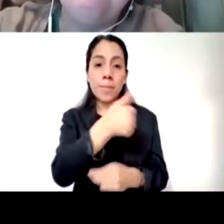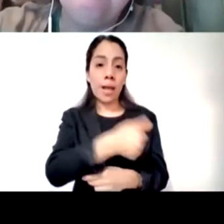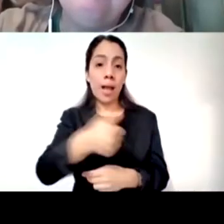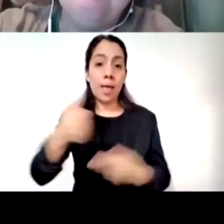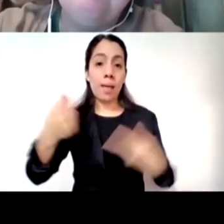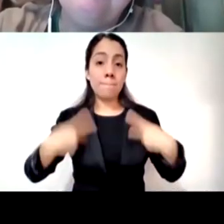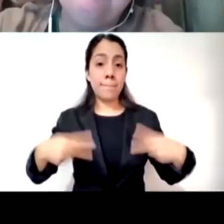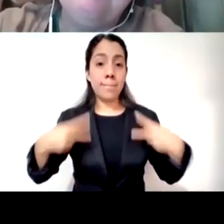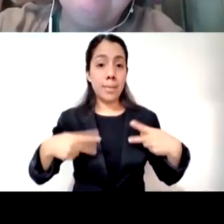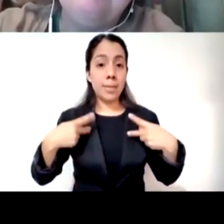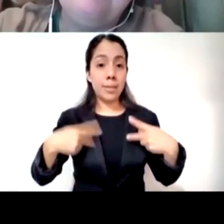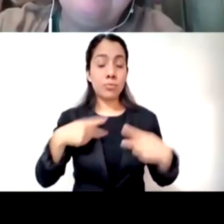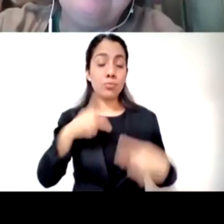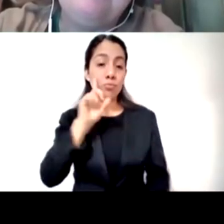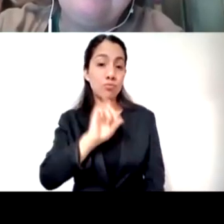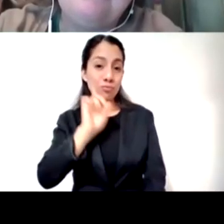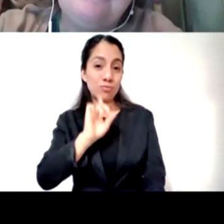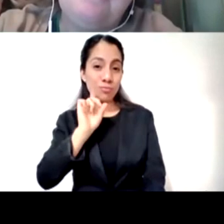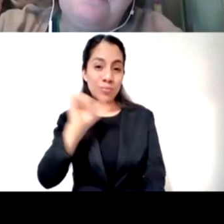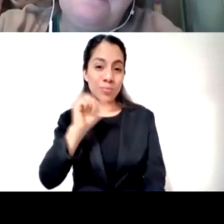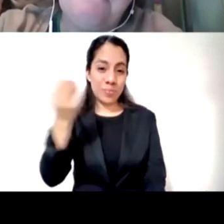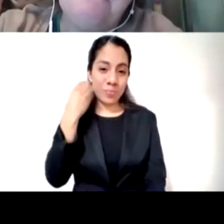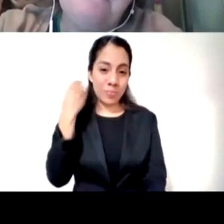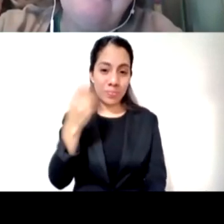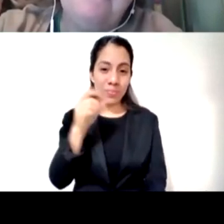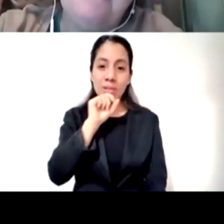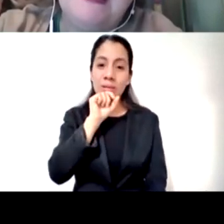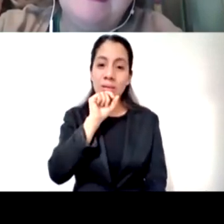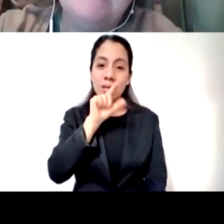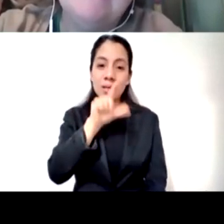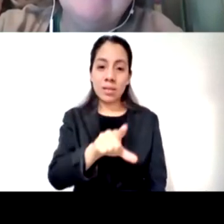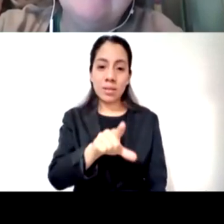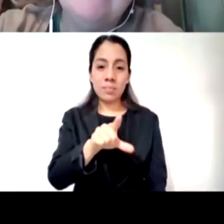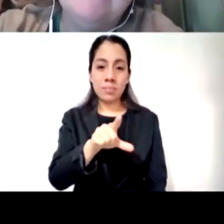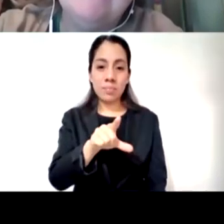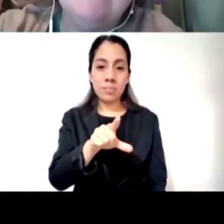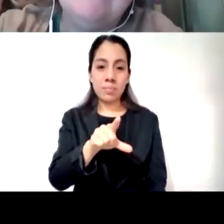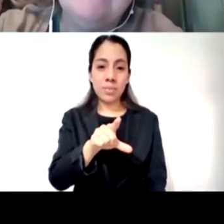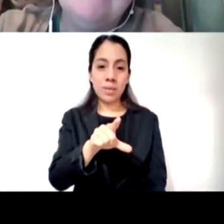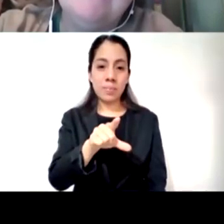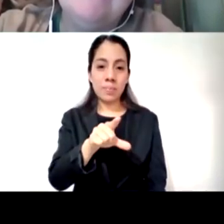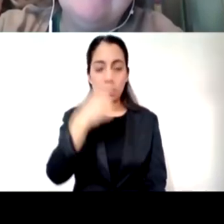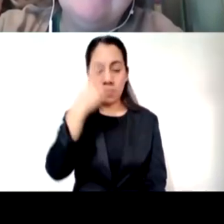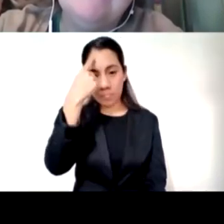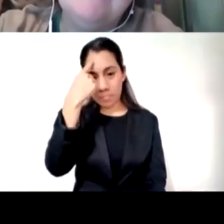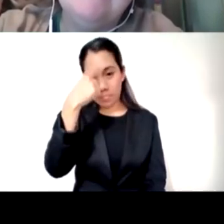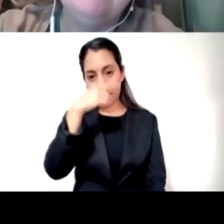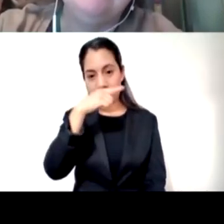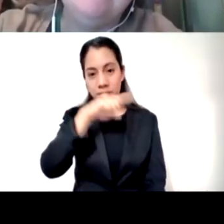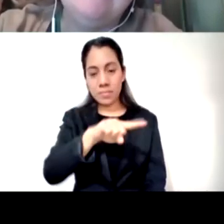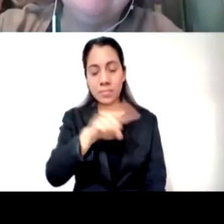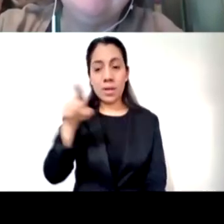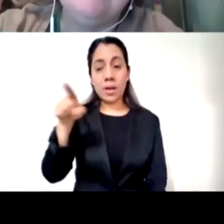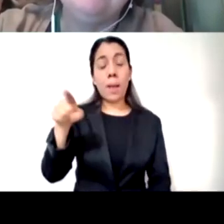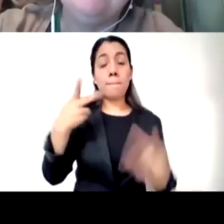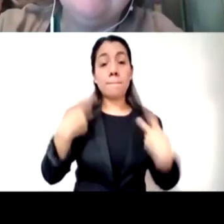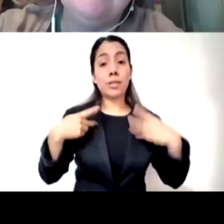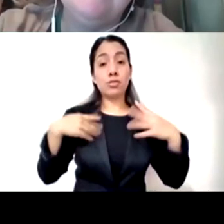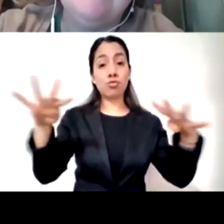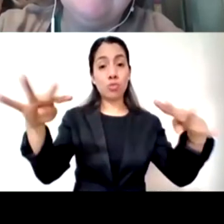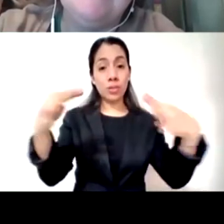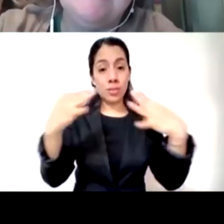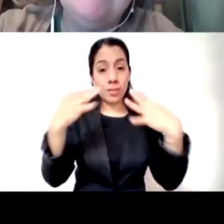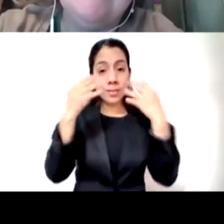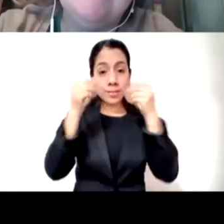sobre todo a quienes tuvieron la generosidad de regalarnos de su escucha y de su tiempo para conectarse a esta maravillosa